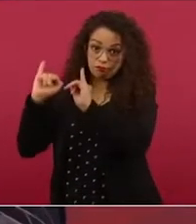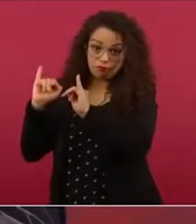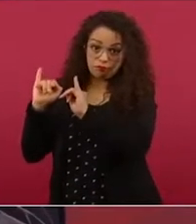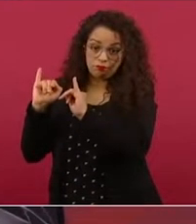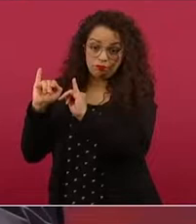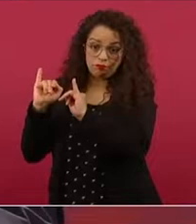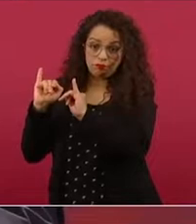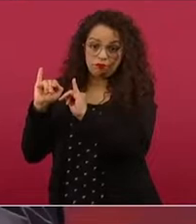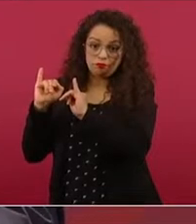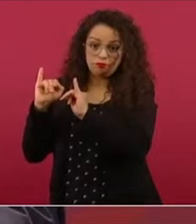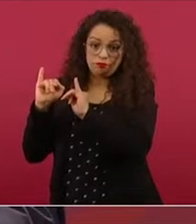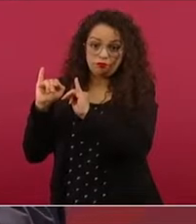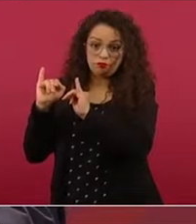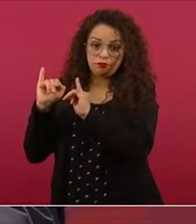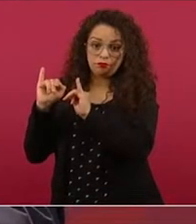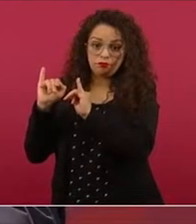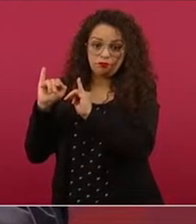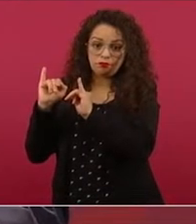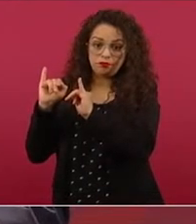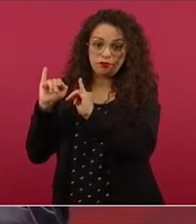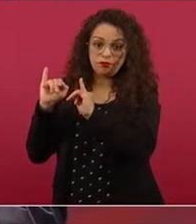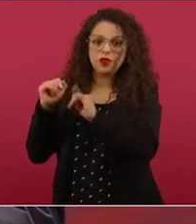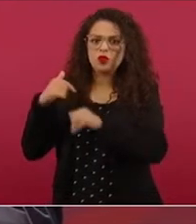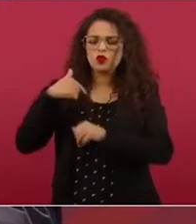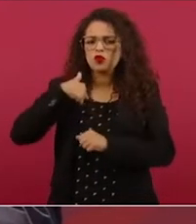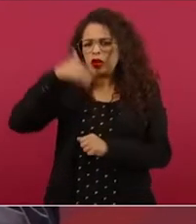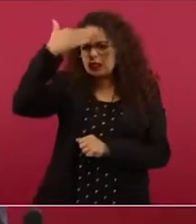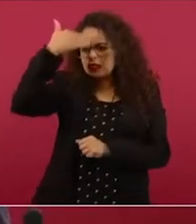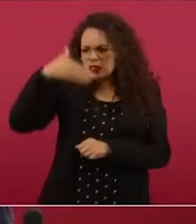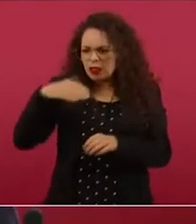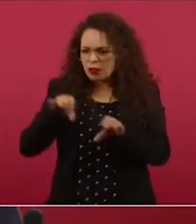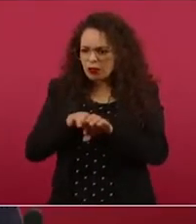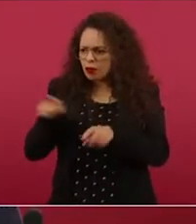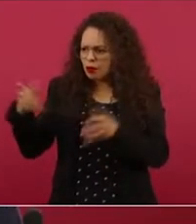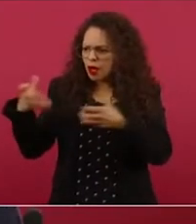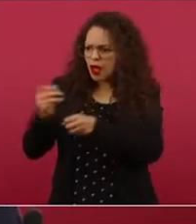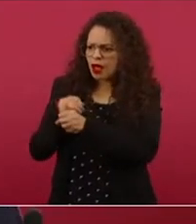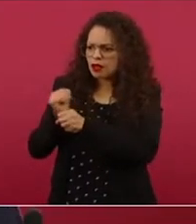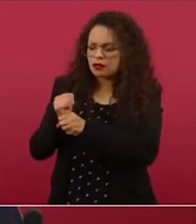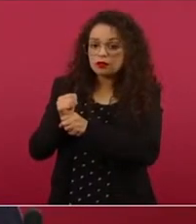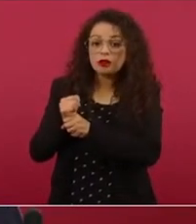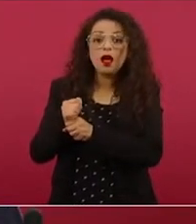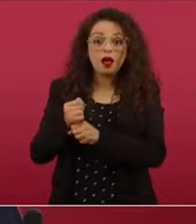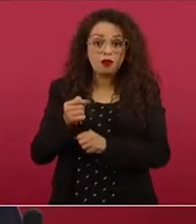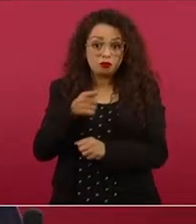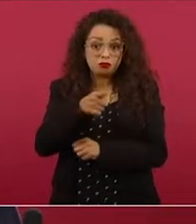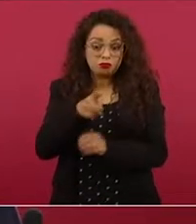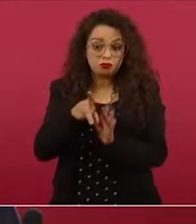enteré por los medios y